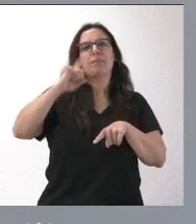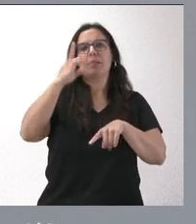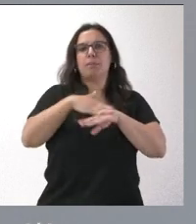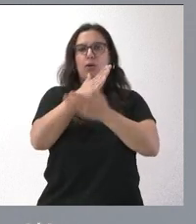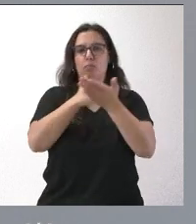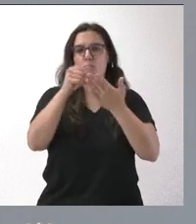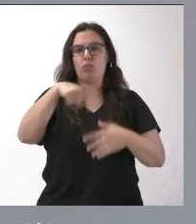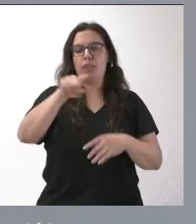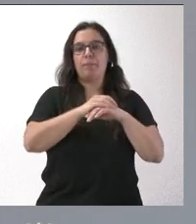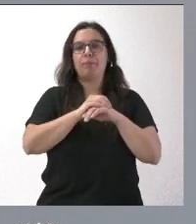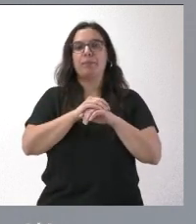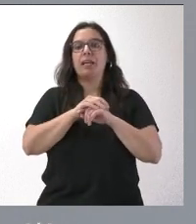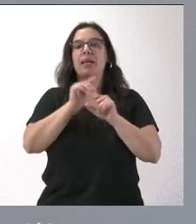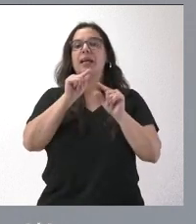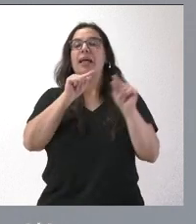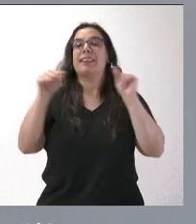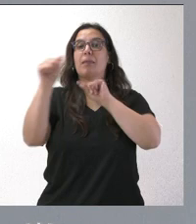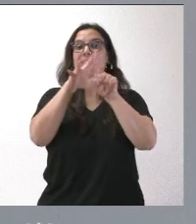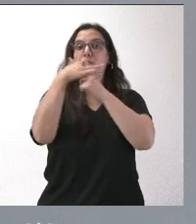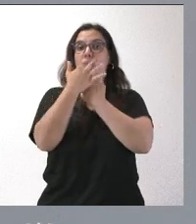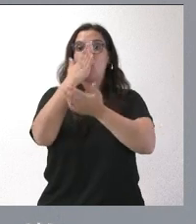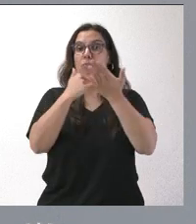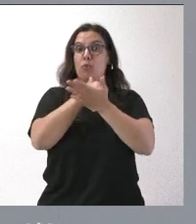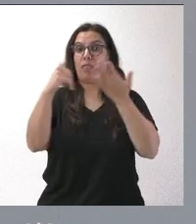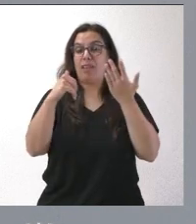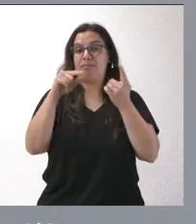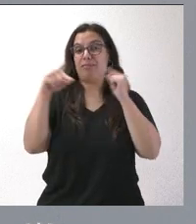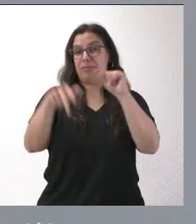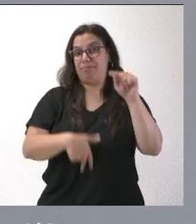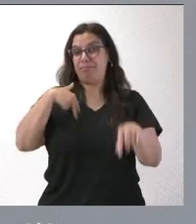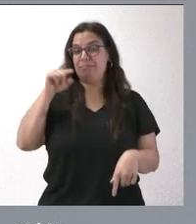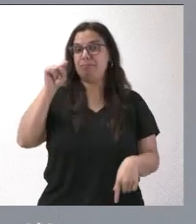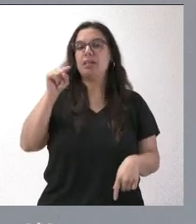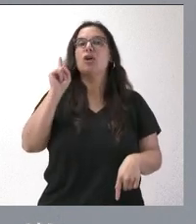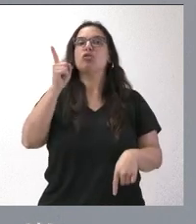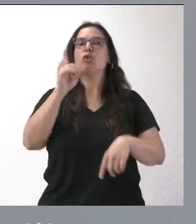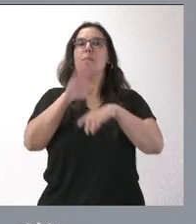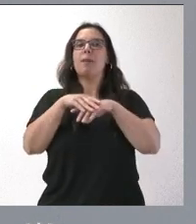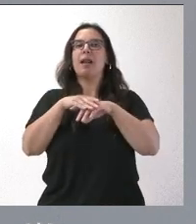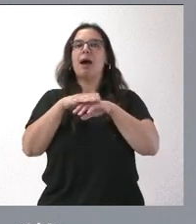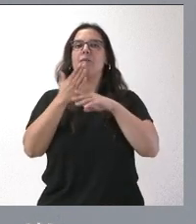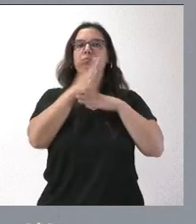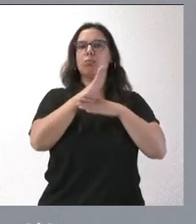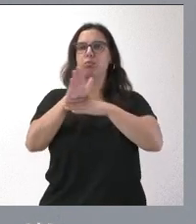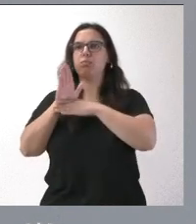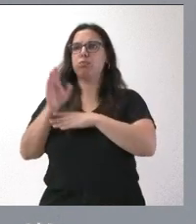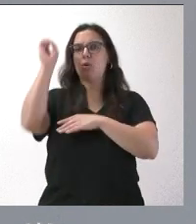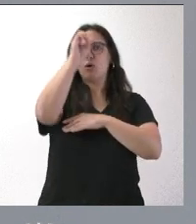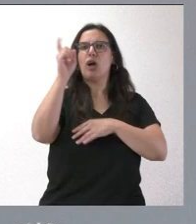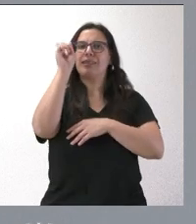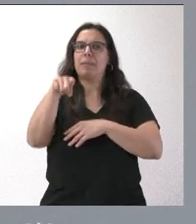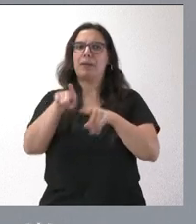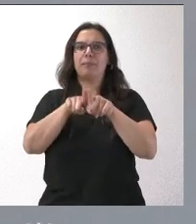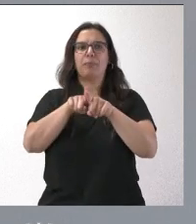Estado de la comunidad, ese debate, no solamente es un debate para establecer posiciones, sino también hay una parte de mociones